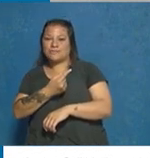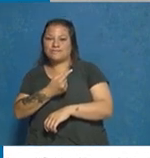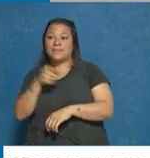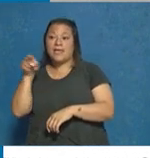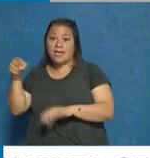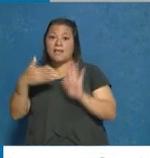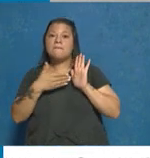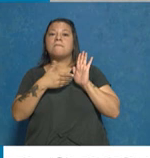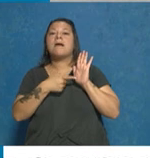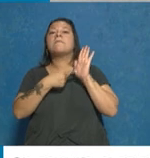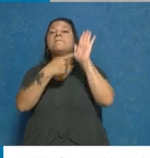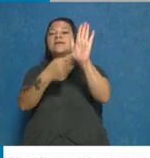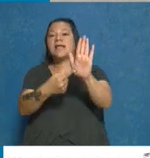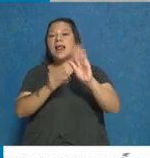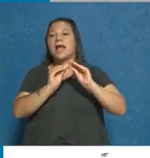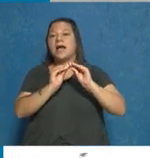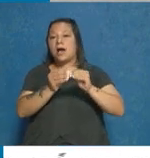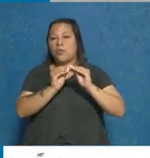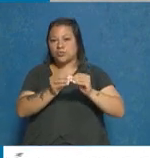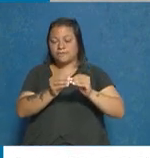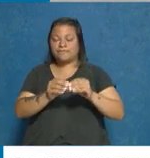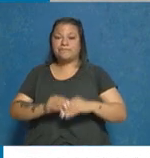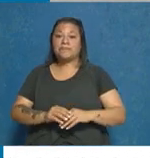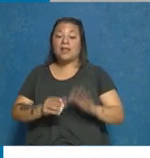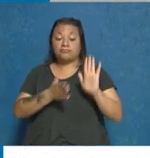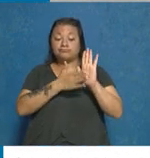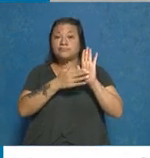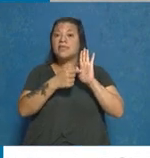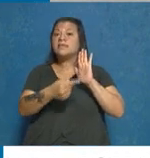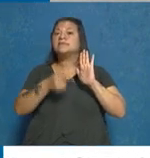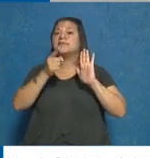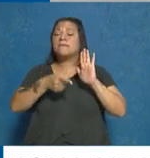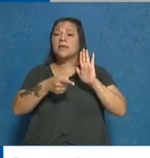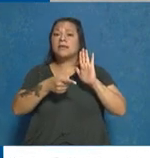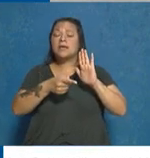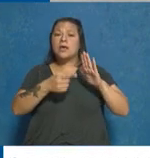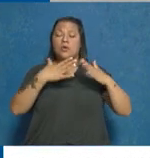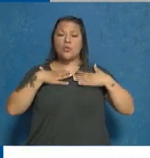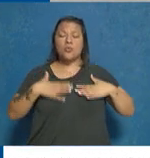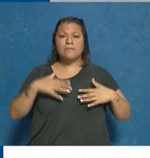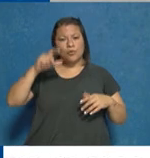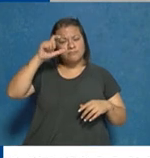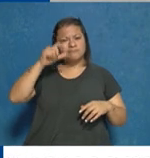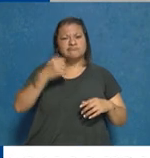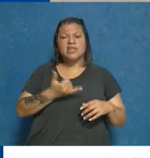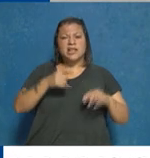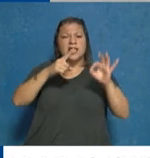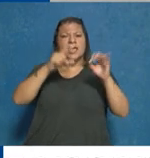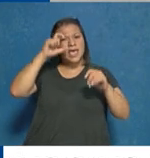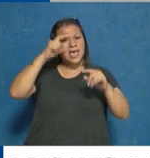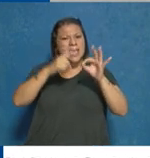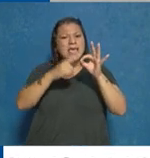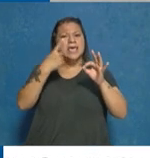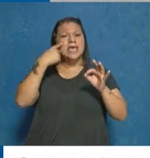presentar en la causa. Allí dice también que el cadáver presenta equimosis en párpado superior